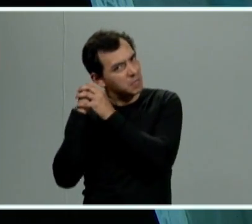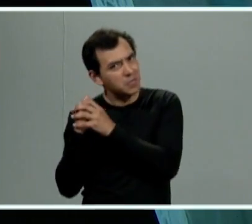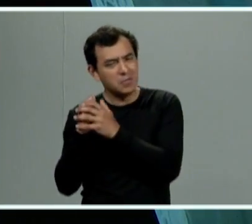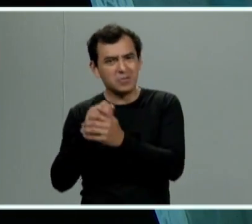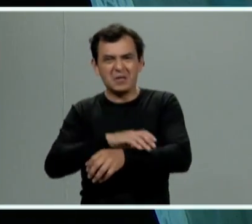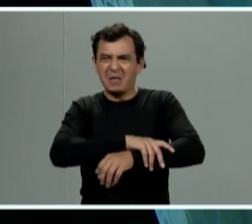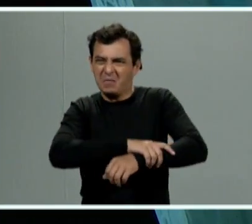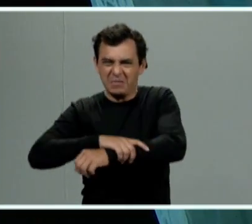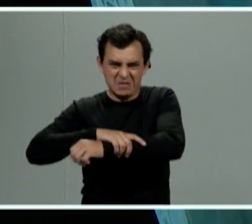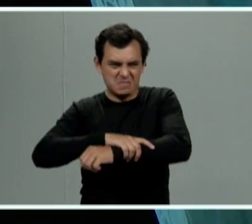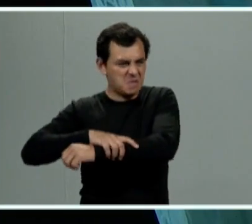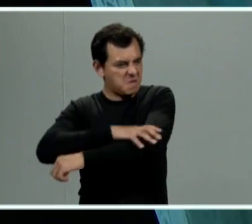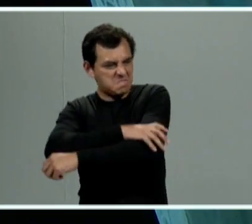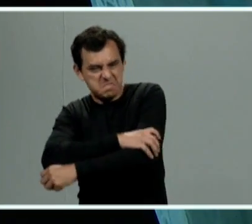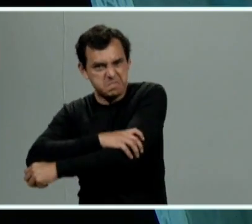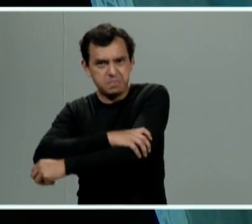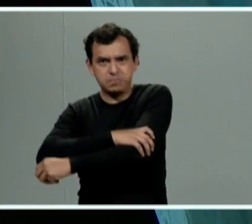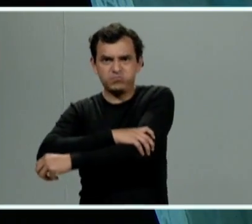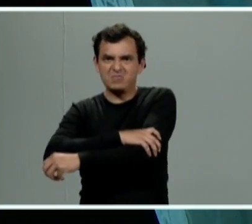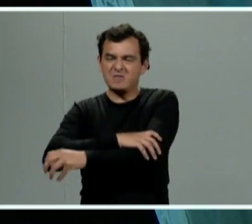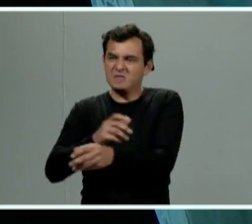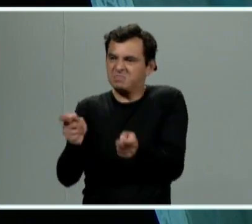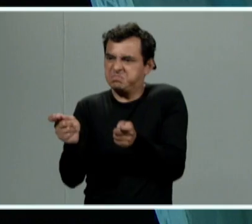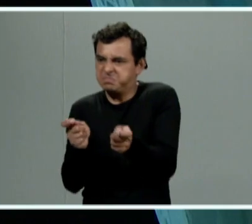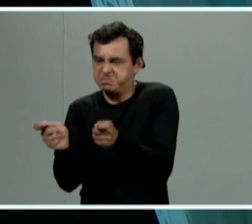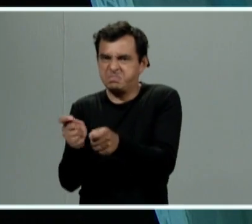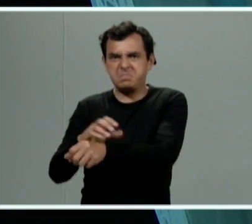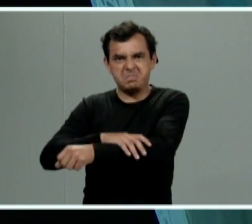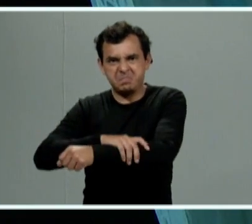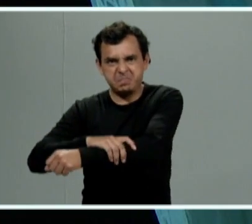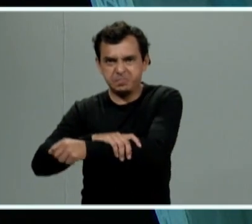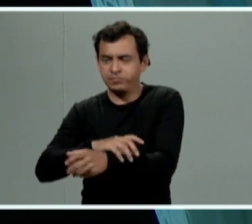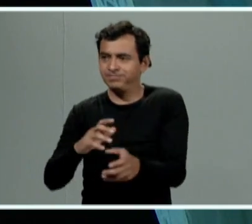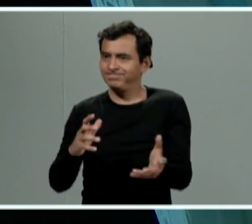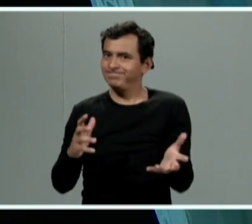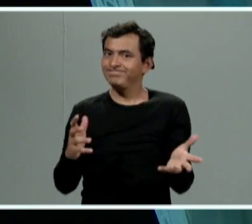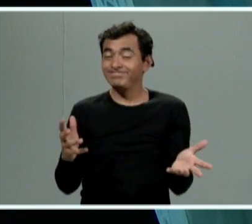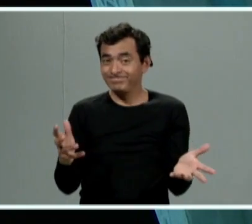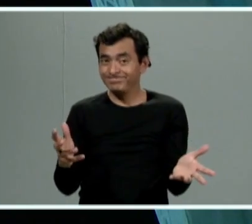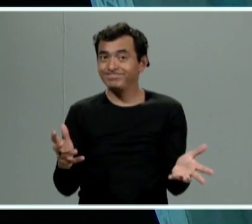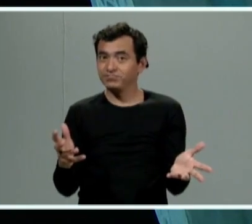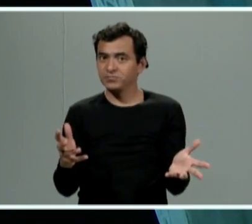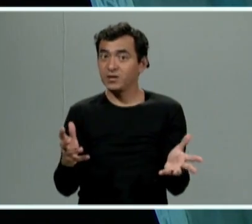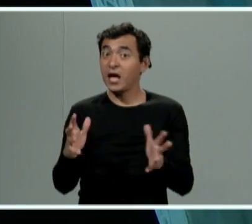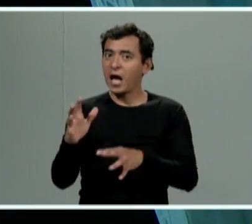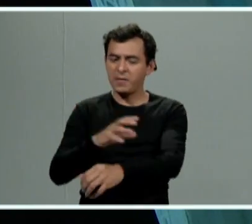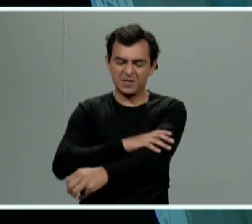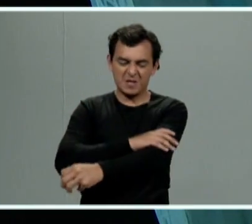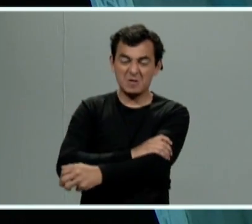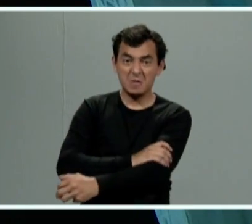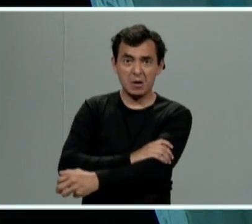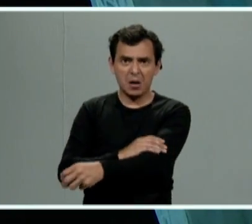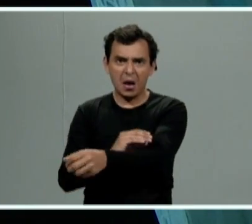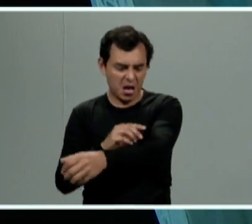los brazos como con el fin de someter no siempre nos va a dejar esa marca esa